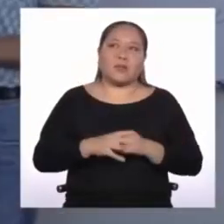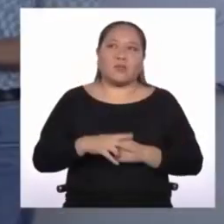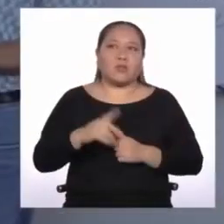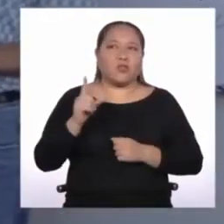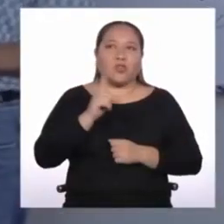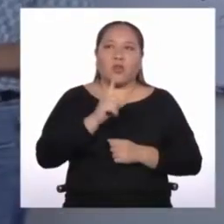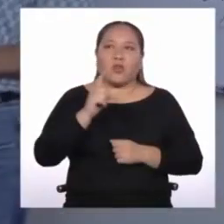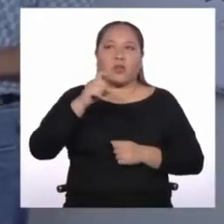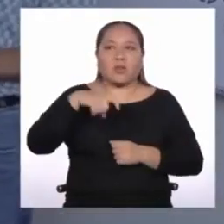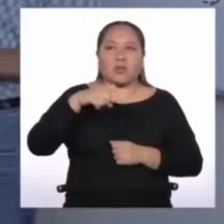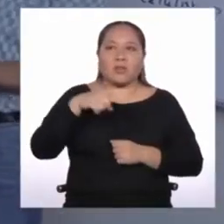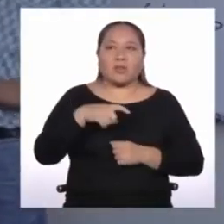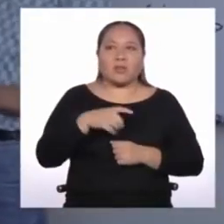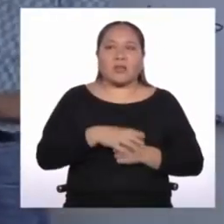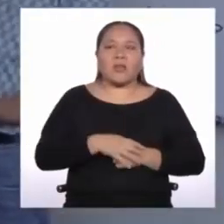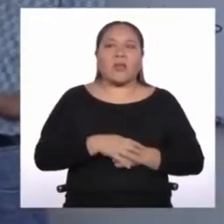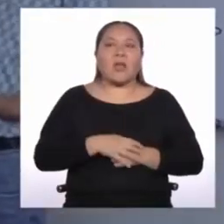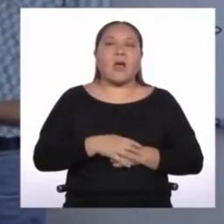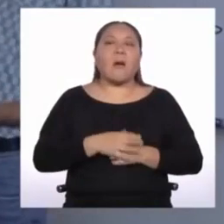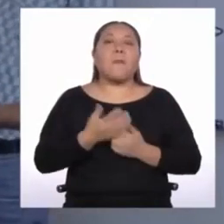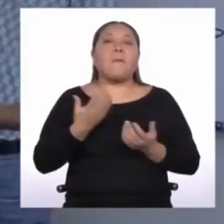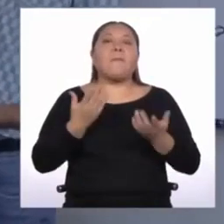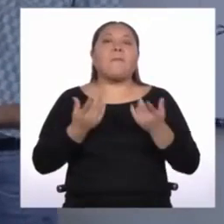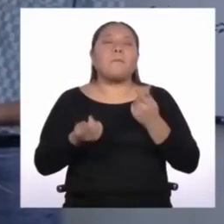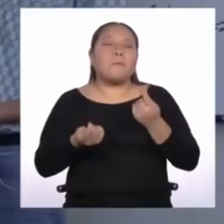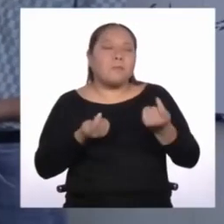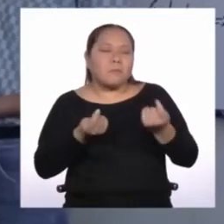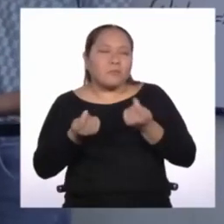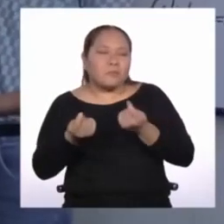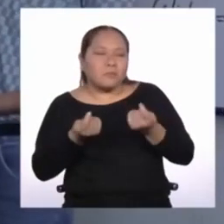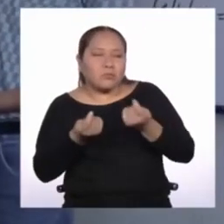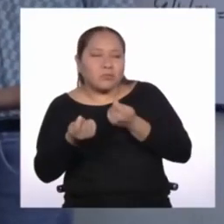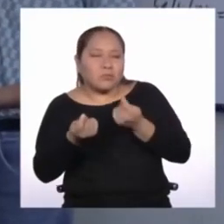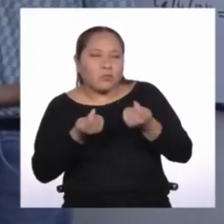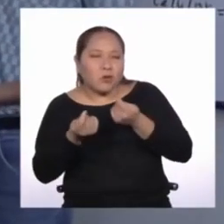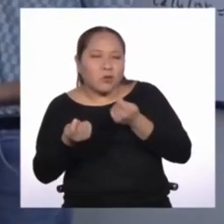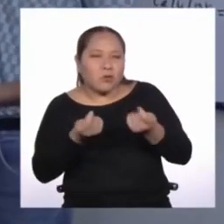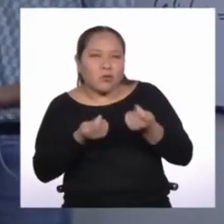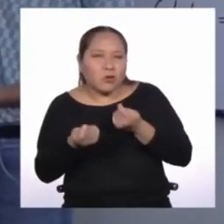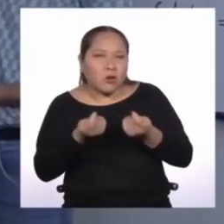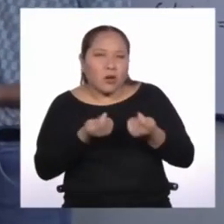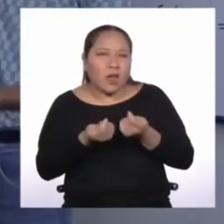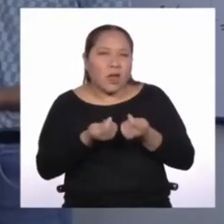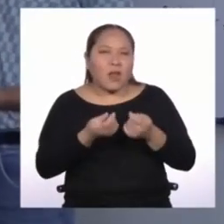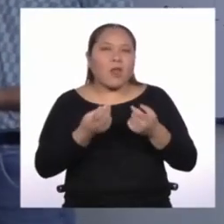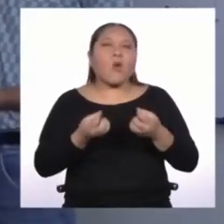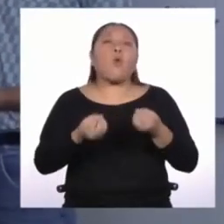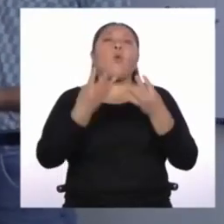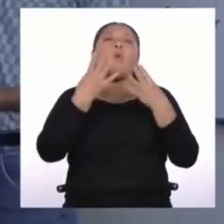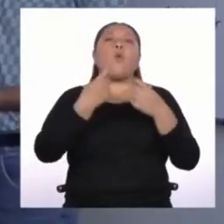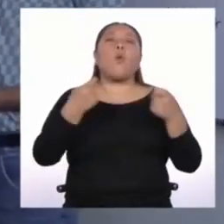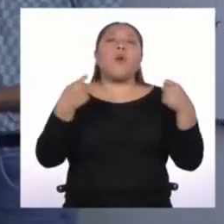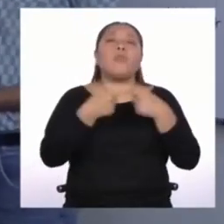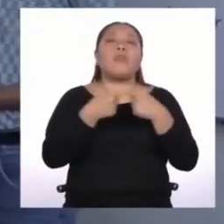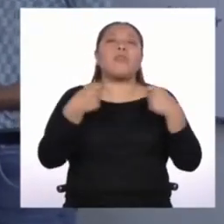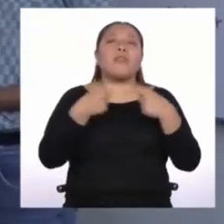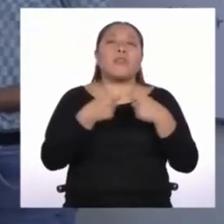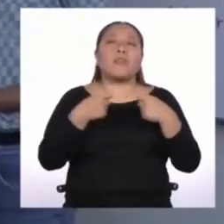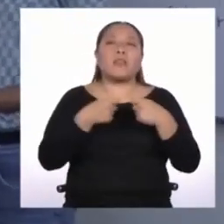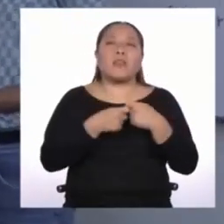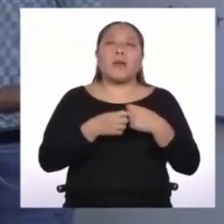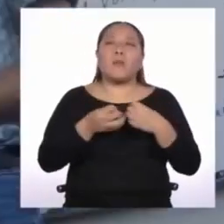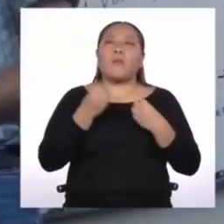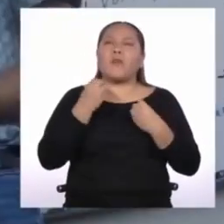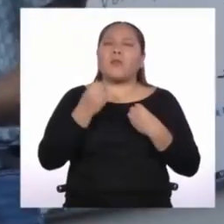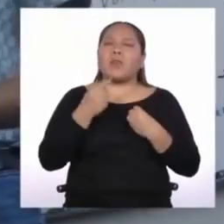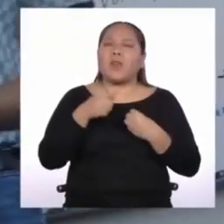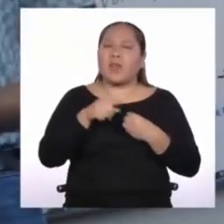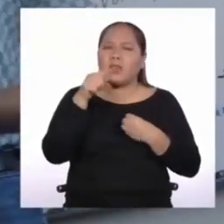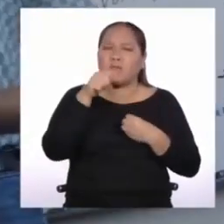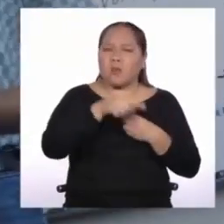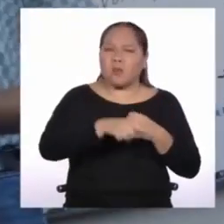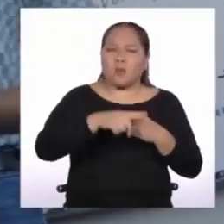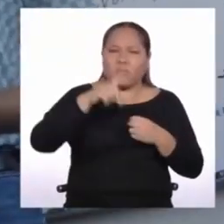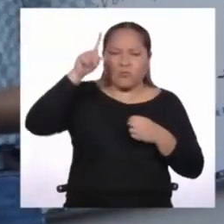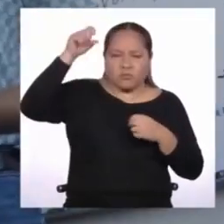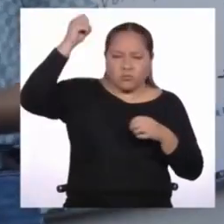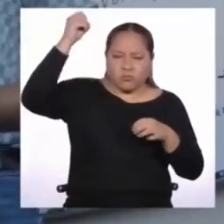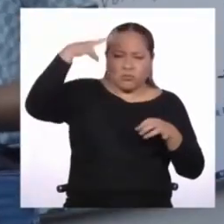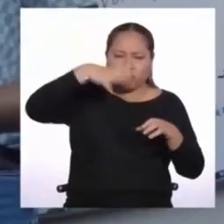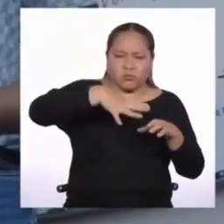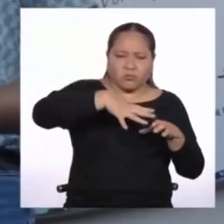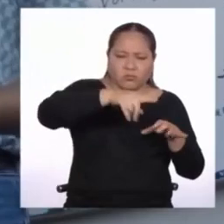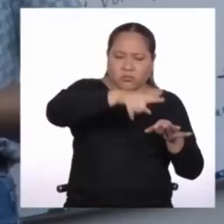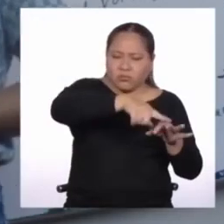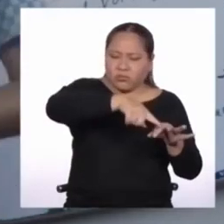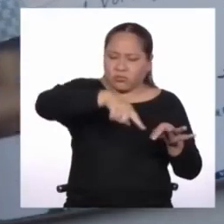Necesitas regular la tensión a la tensión apropiada para los paneles. Y eso, ¿cómo funciona? ¿Por qué pasa eso? ¿Por qué es lo que sale de aquí que no puede entrar